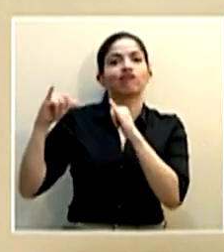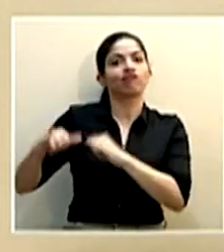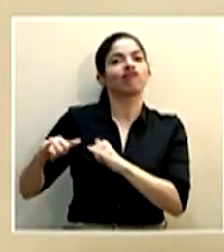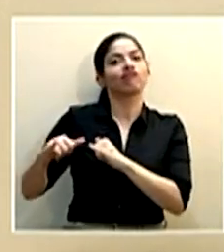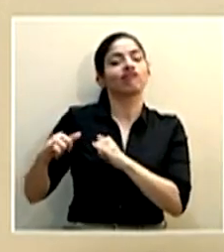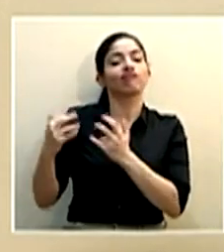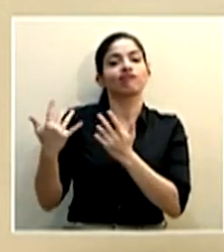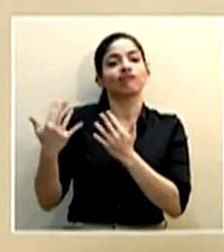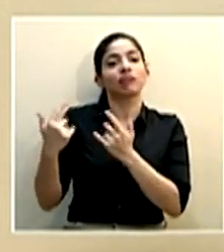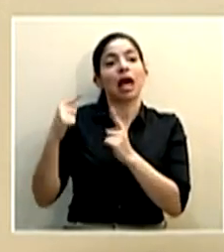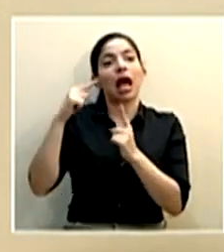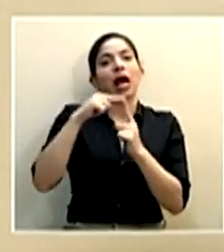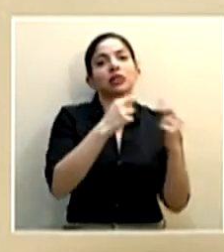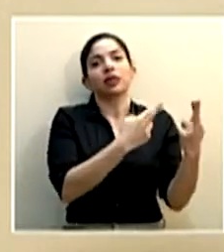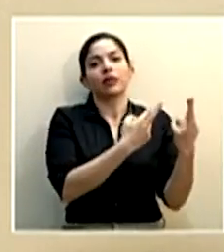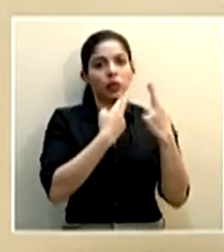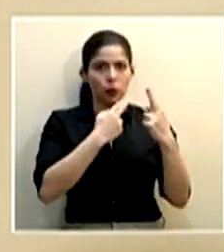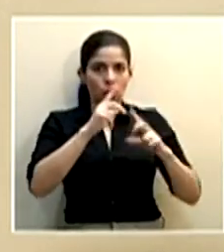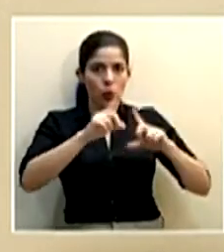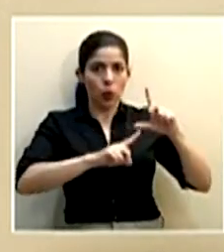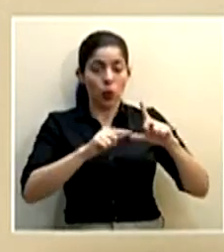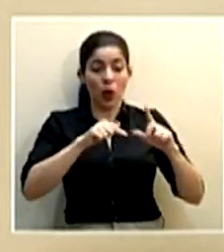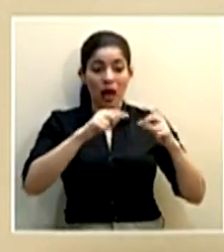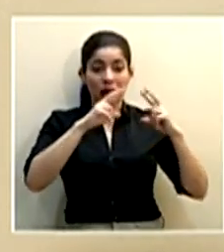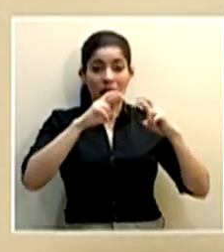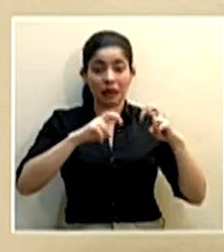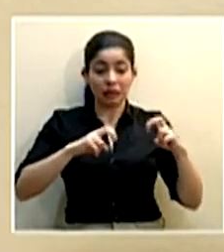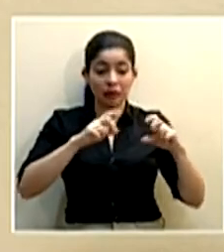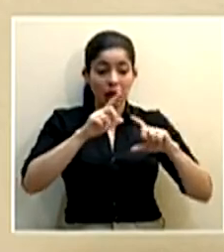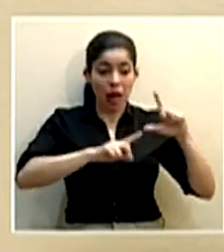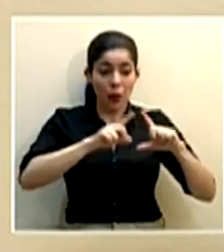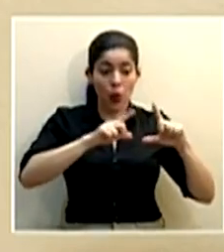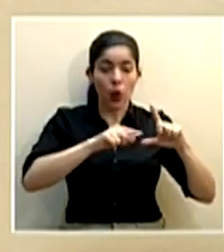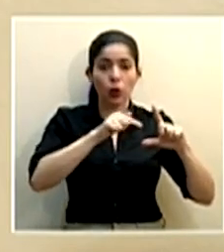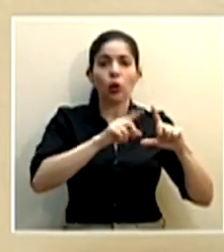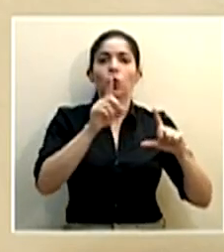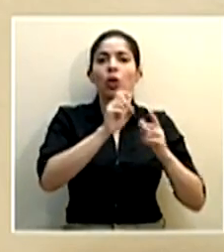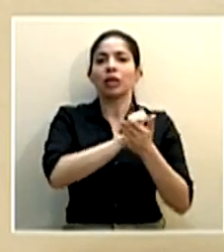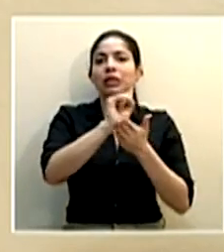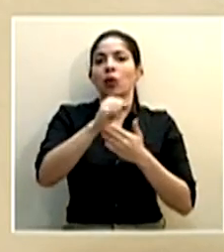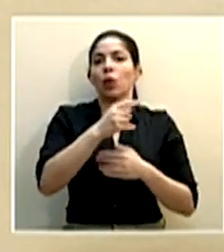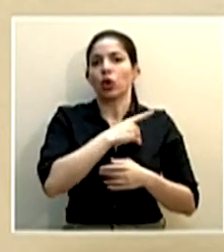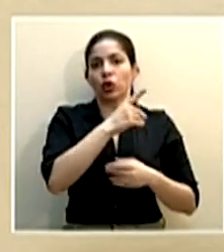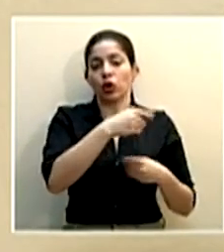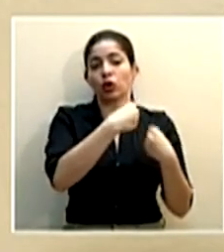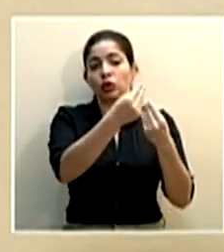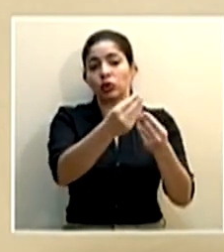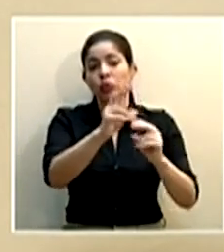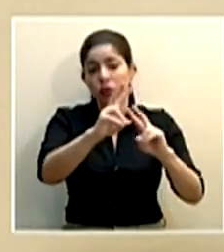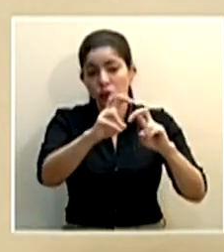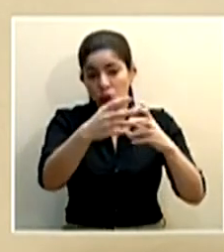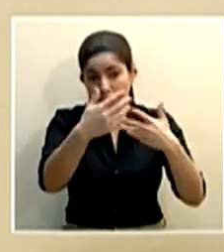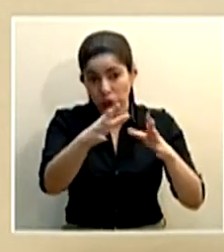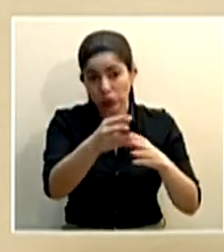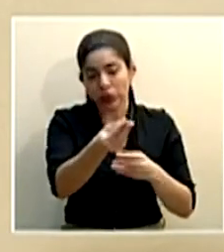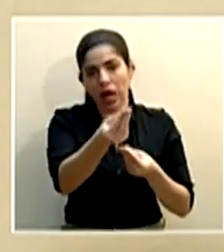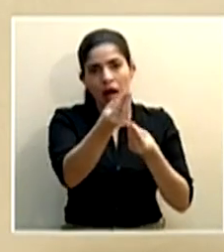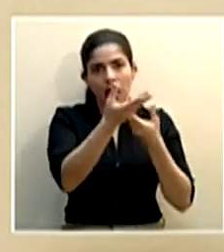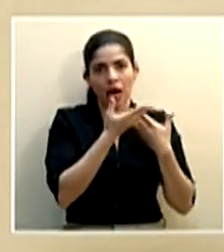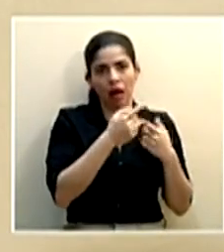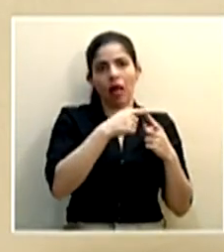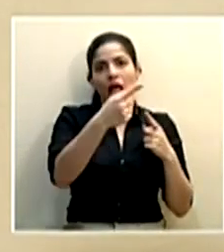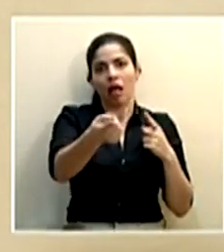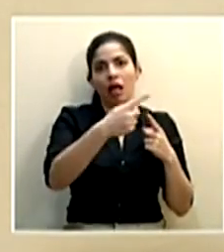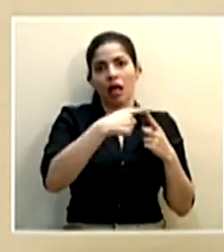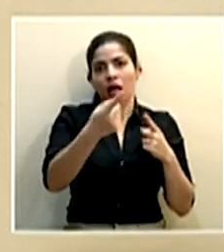que no tengan el resultado de la prueba que esa prueba se está trasladando al San Juan de Dios para hacer esos análisis y que eso obviamente ha conllevado